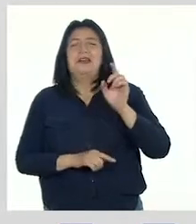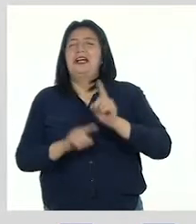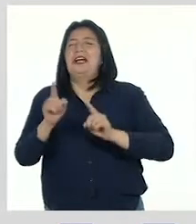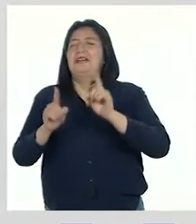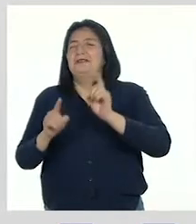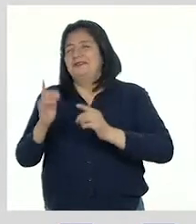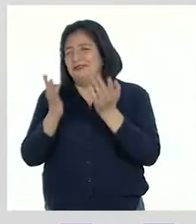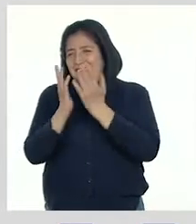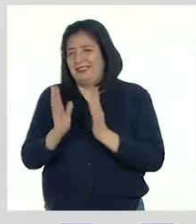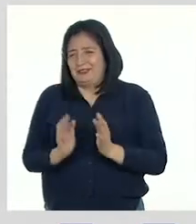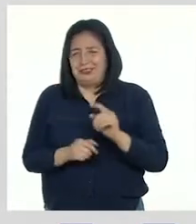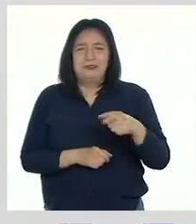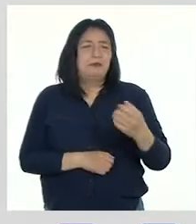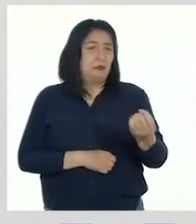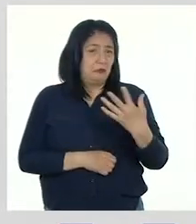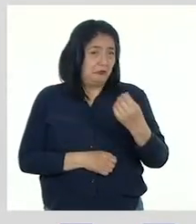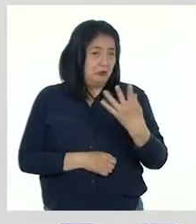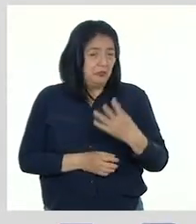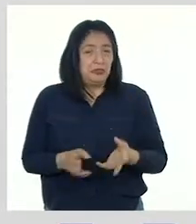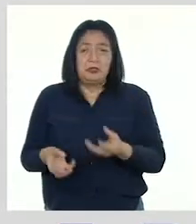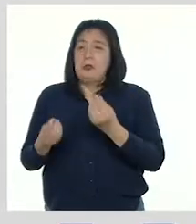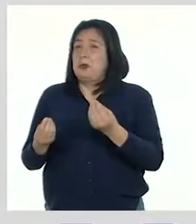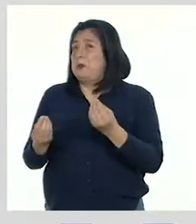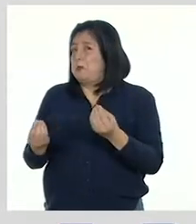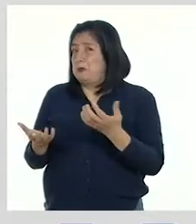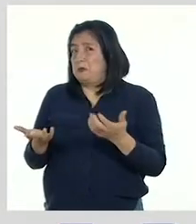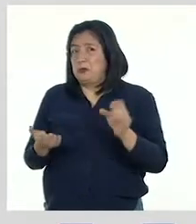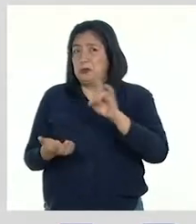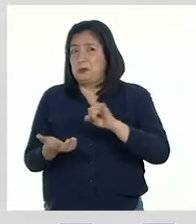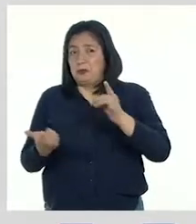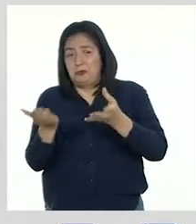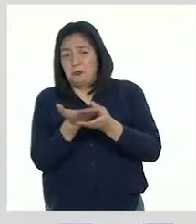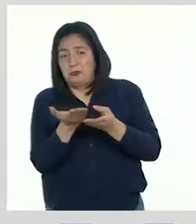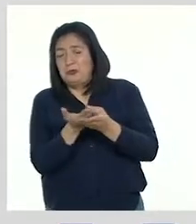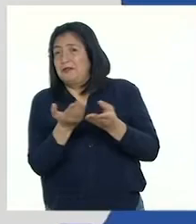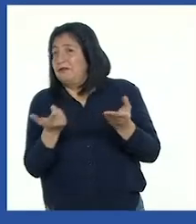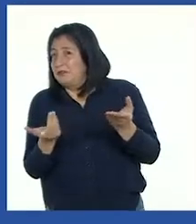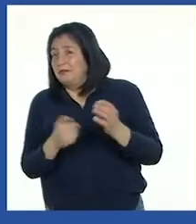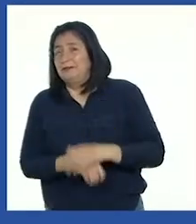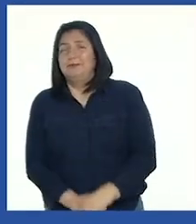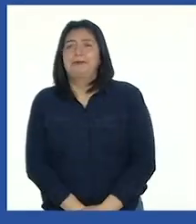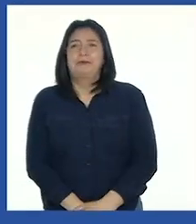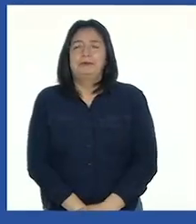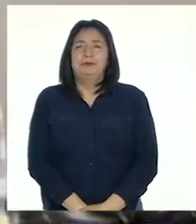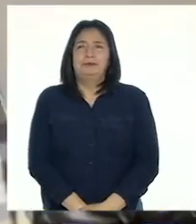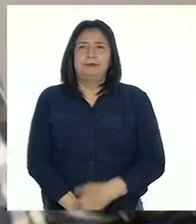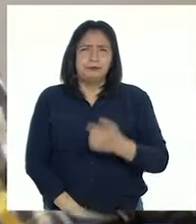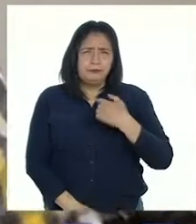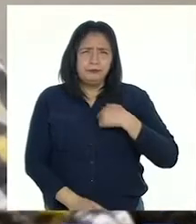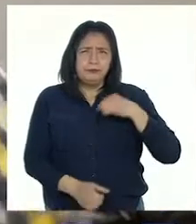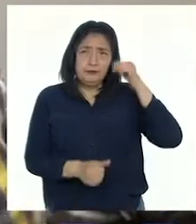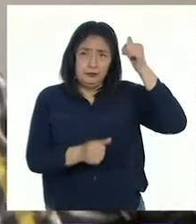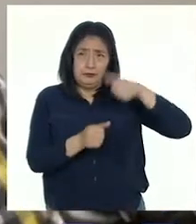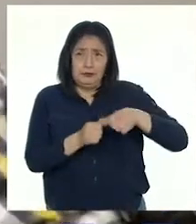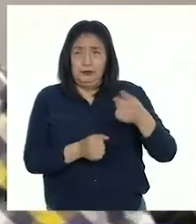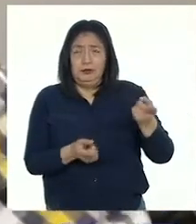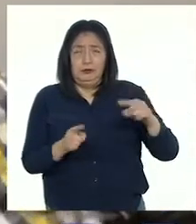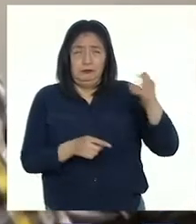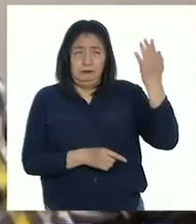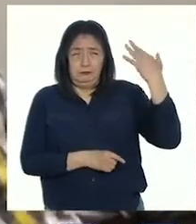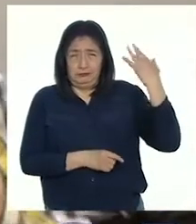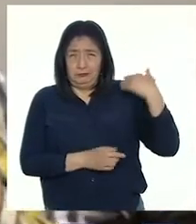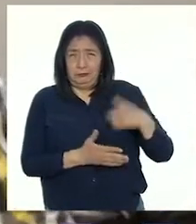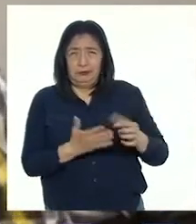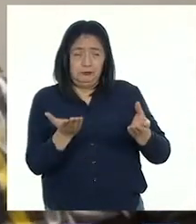alguno de mis estudiantes para que nos cuenten cómo les fue con el uso de su portafolio. Yo recuerdo que cuando trabajamos los